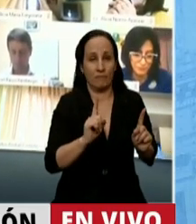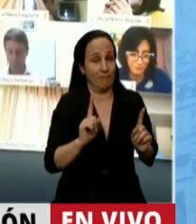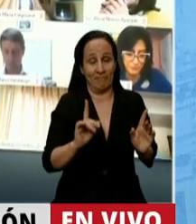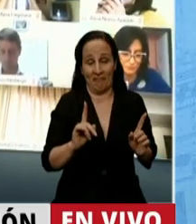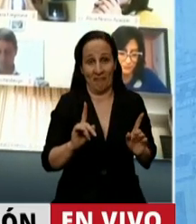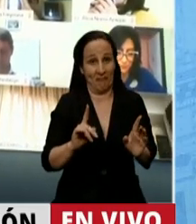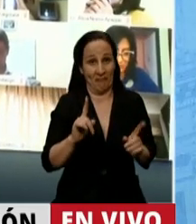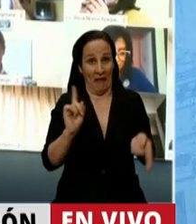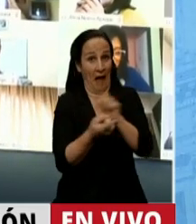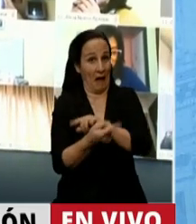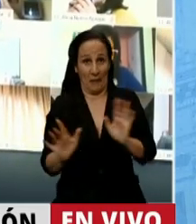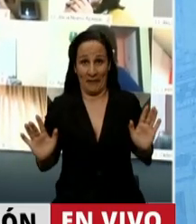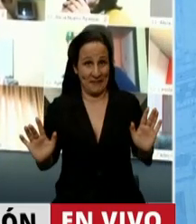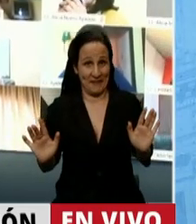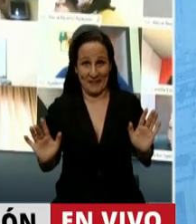todo lo contrario.